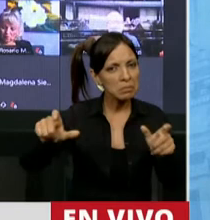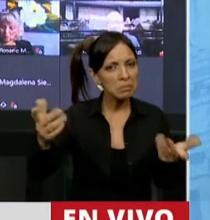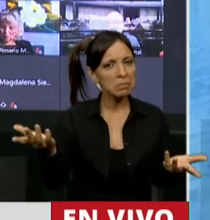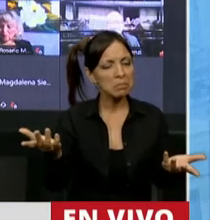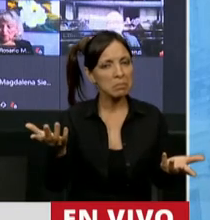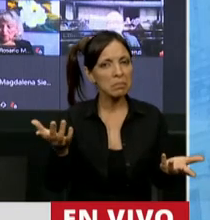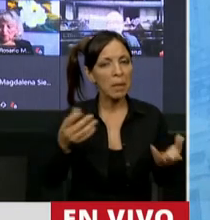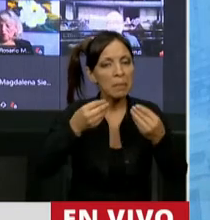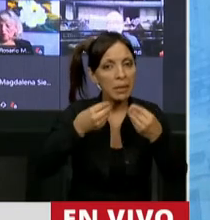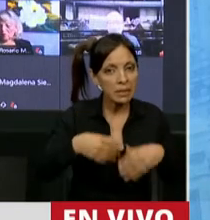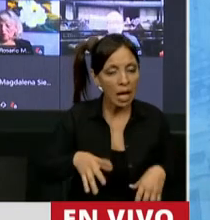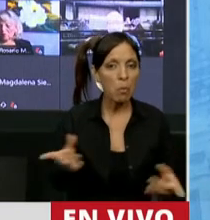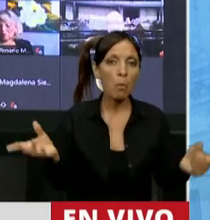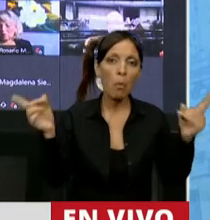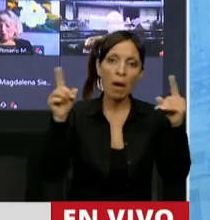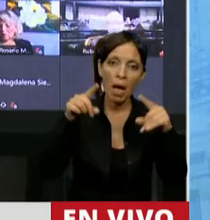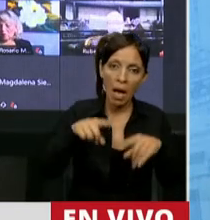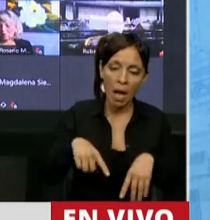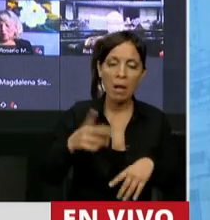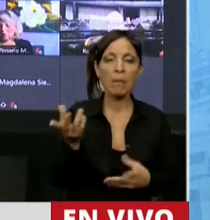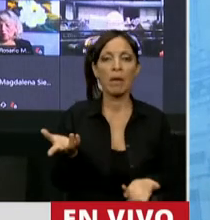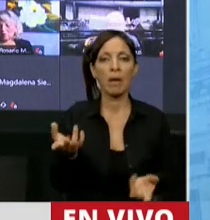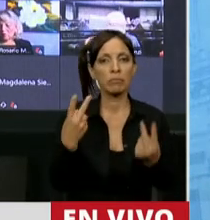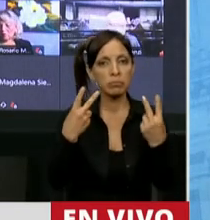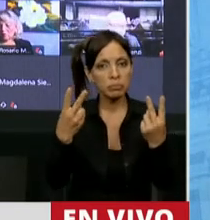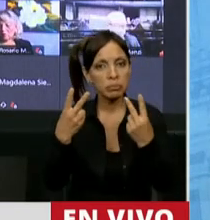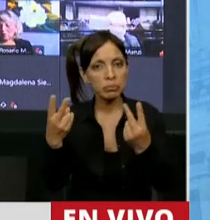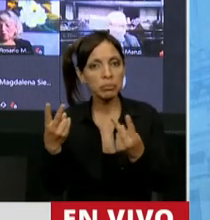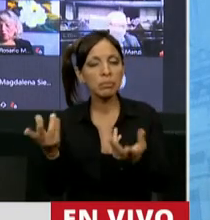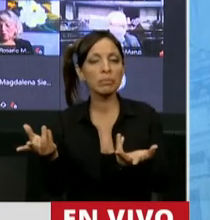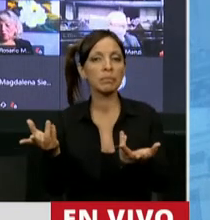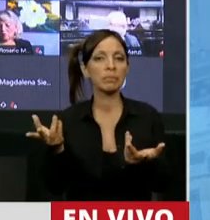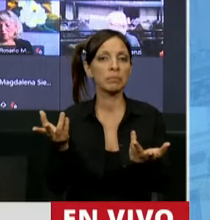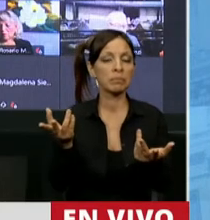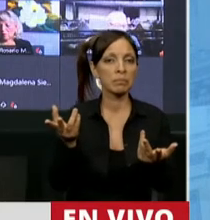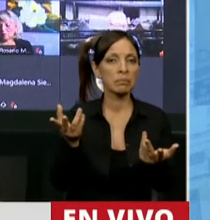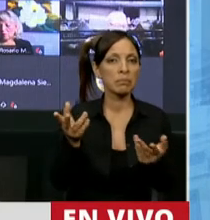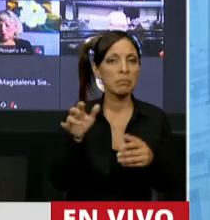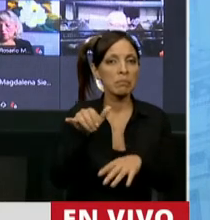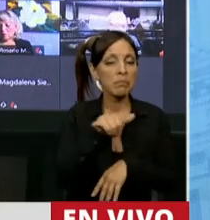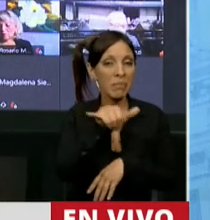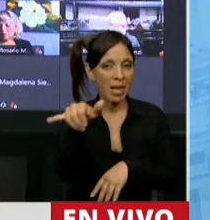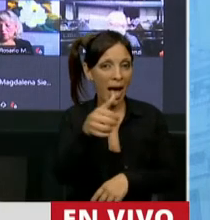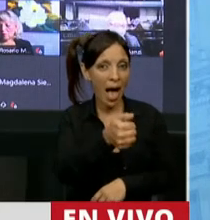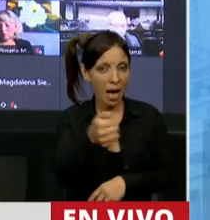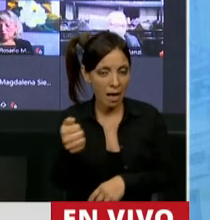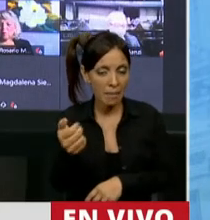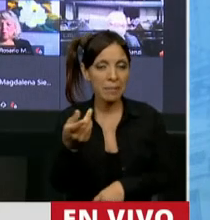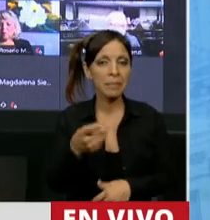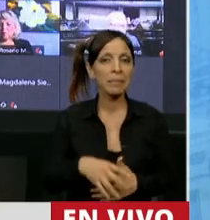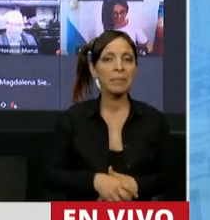empezamos a utilizar nuevamente el servicio de Aerolíneas Argentinas,